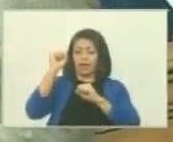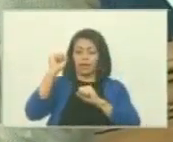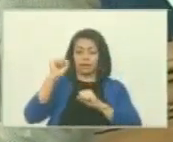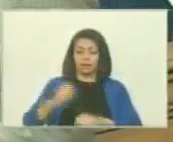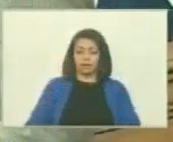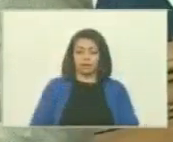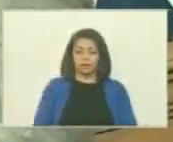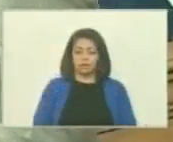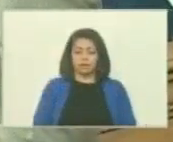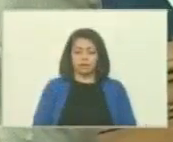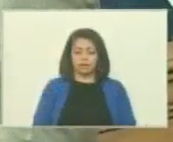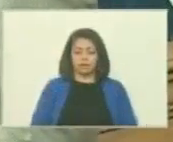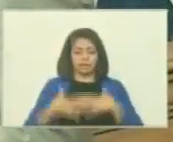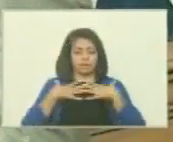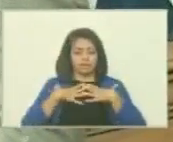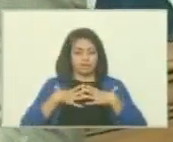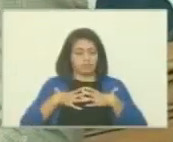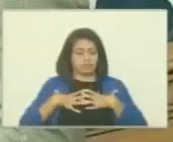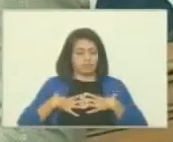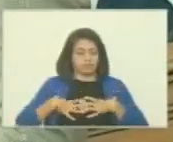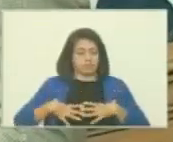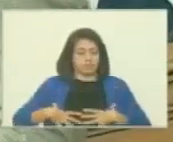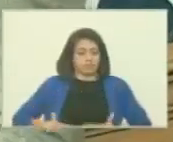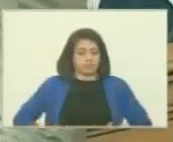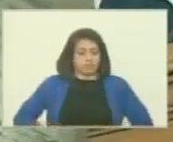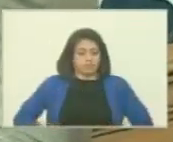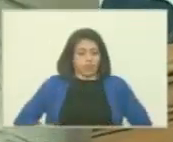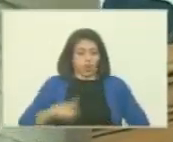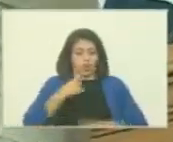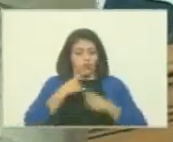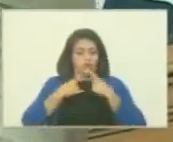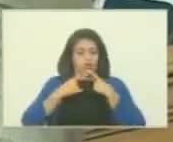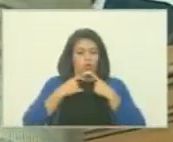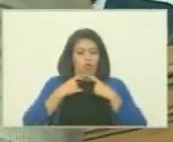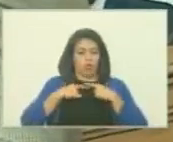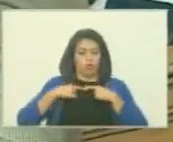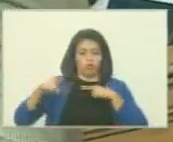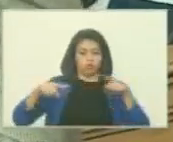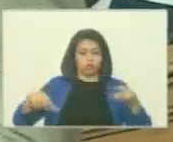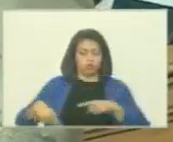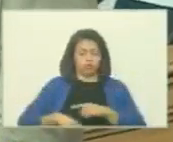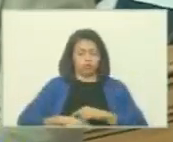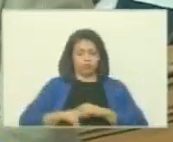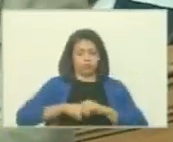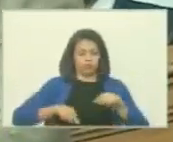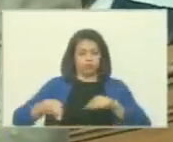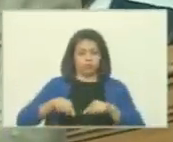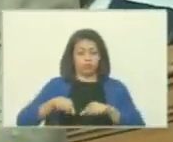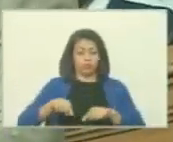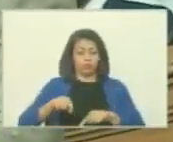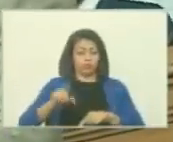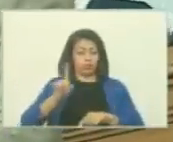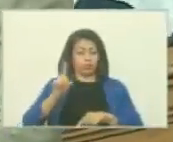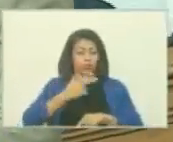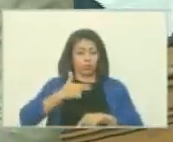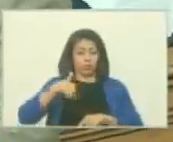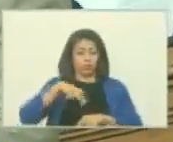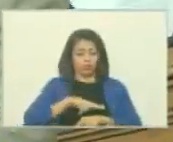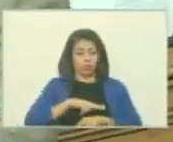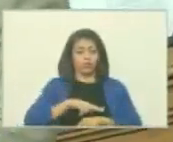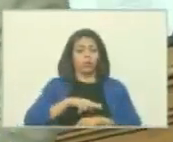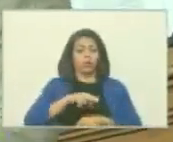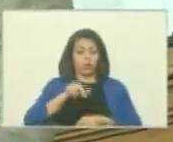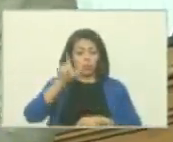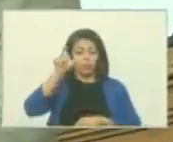visten con lícaras apretadas de colores y lanzan rayos láser por el ombligo. Nuestro Bolívar es un héroe de